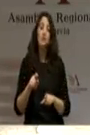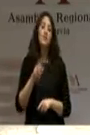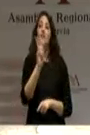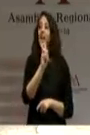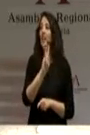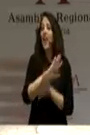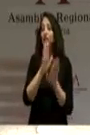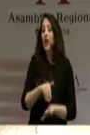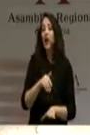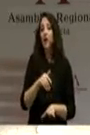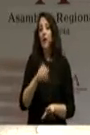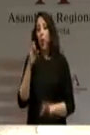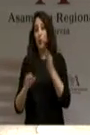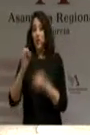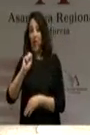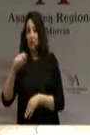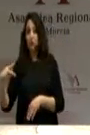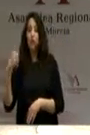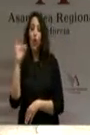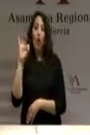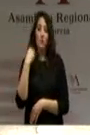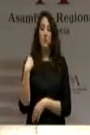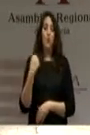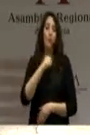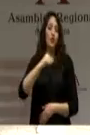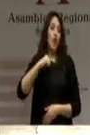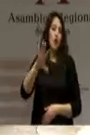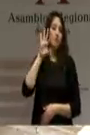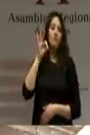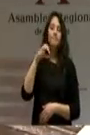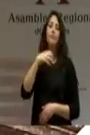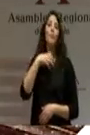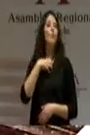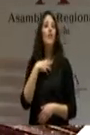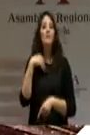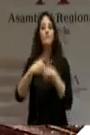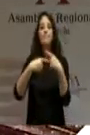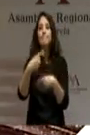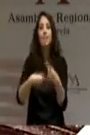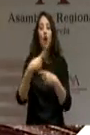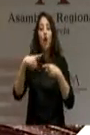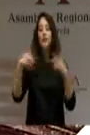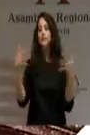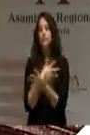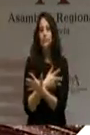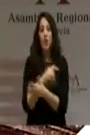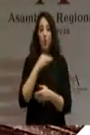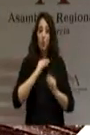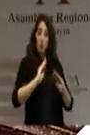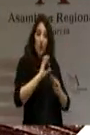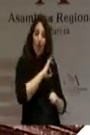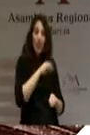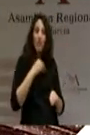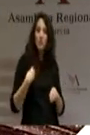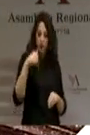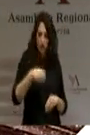personal le habían truncado todos sus planes. Usted ni siquiera estaba en la línea de sucesión. Como todo esto se ha retransmitido en